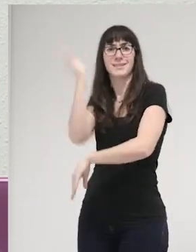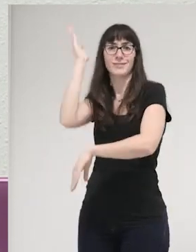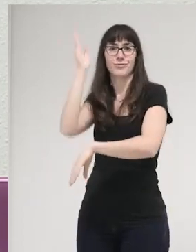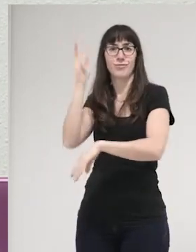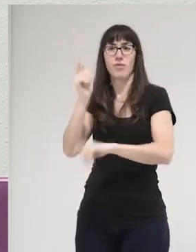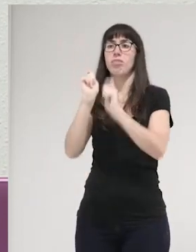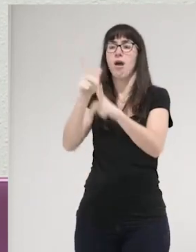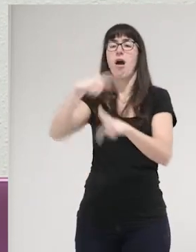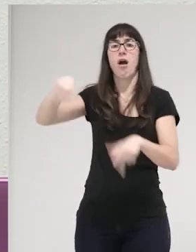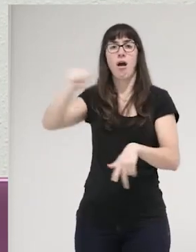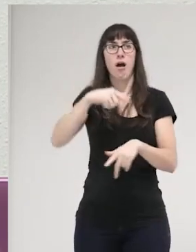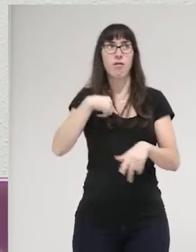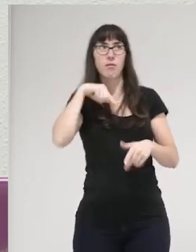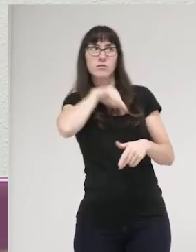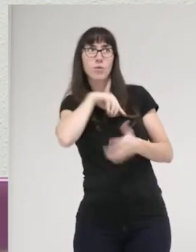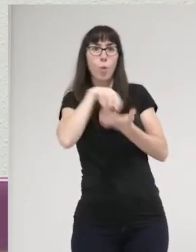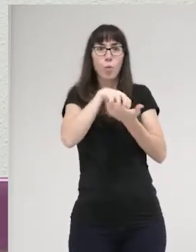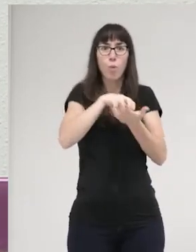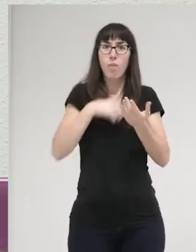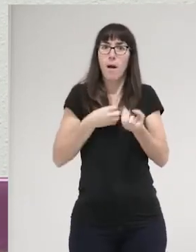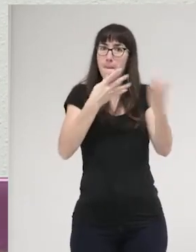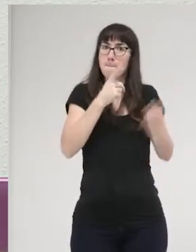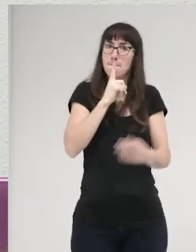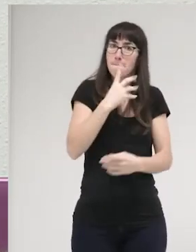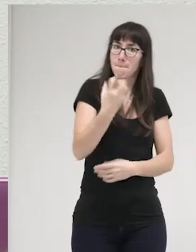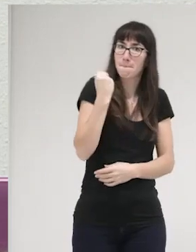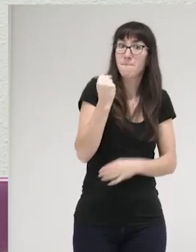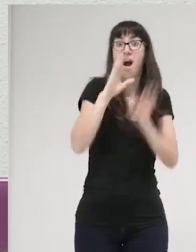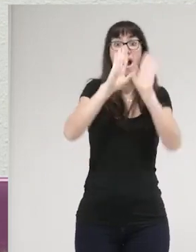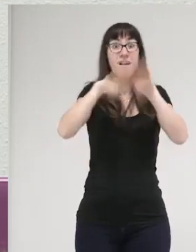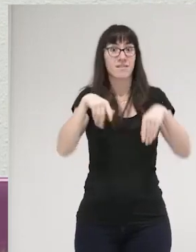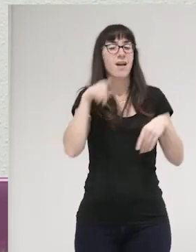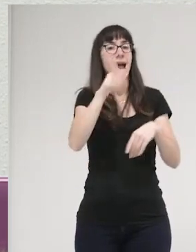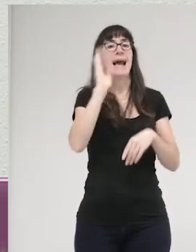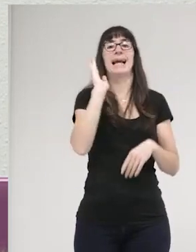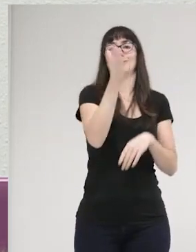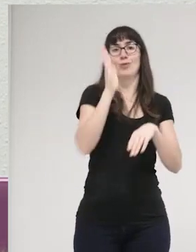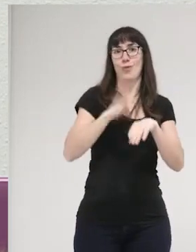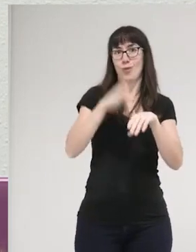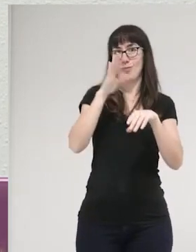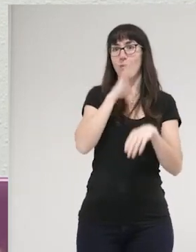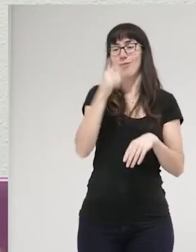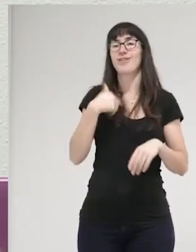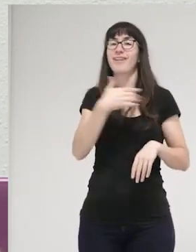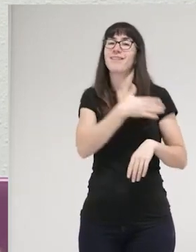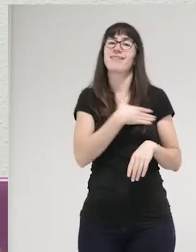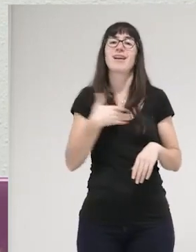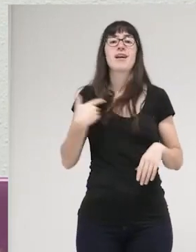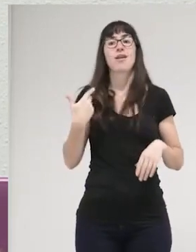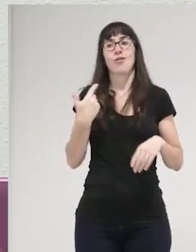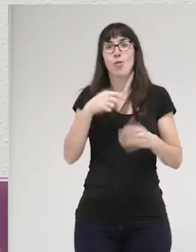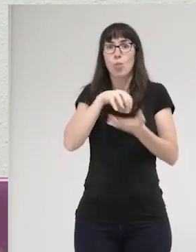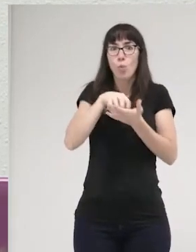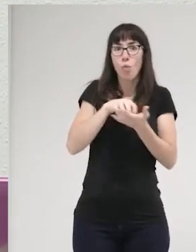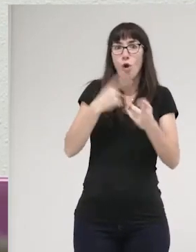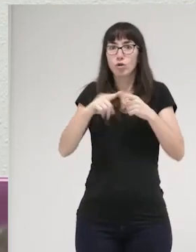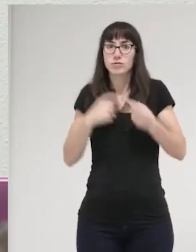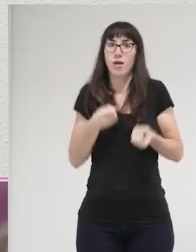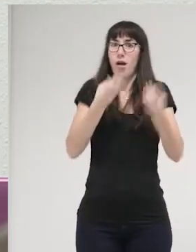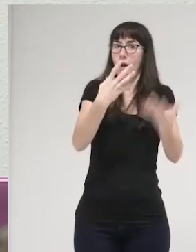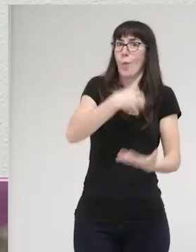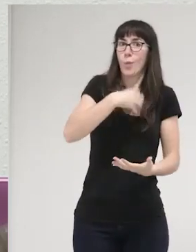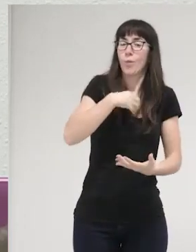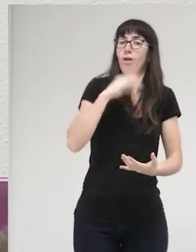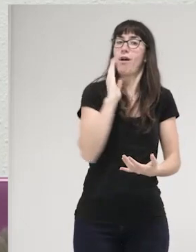Que el castigo muchas veces nos evita estar en espacios de incertidumbre porque es muchas veces la propuesta fácil o al menos fácil para nada,